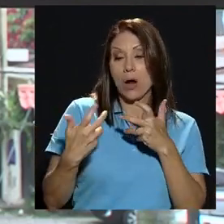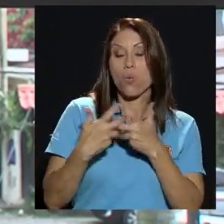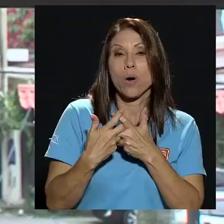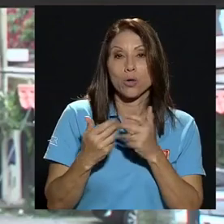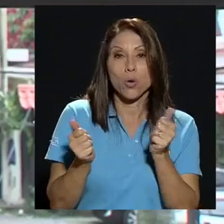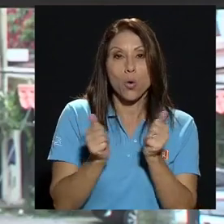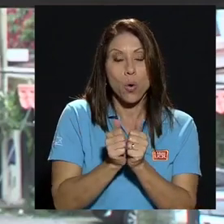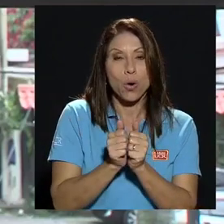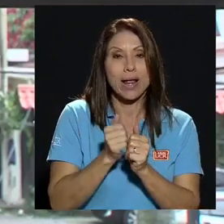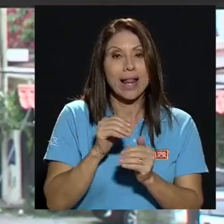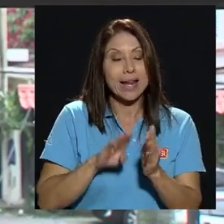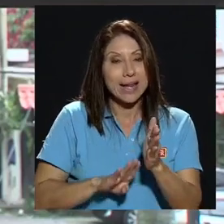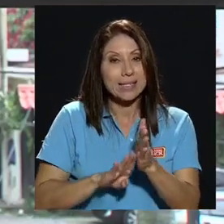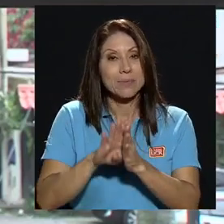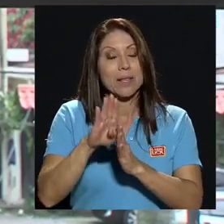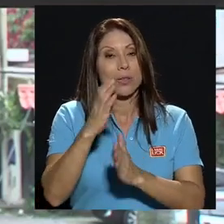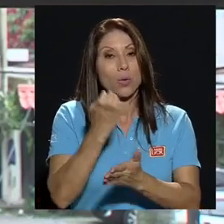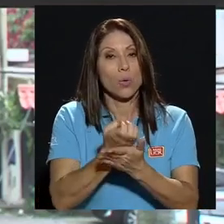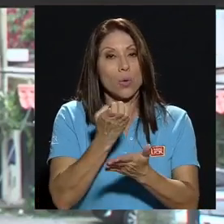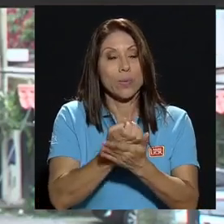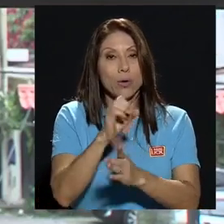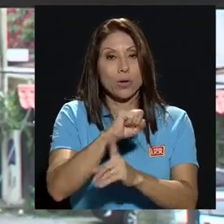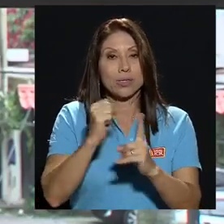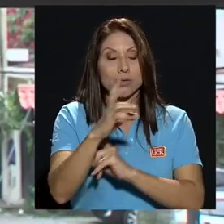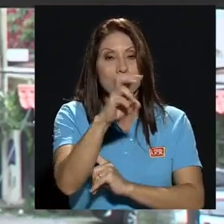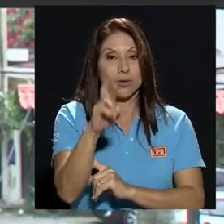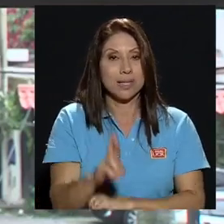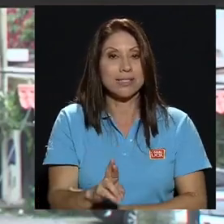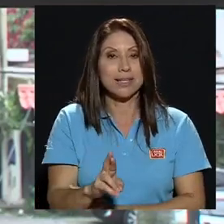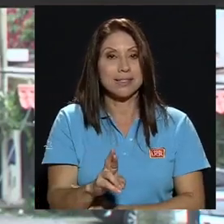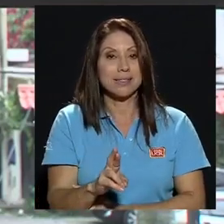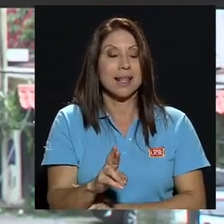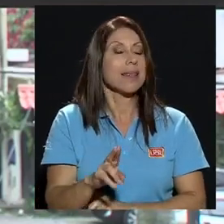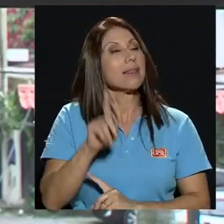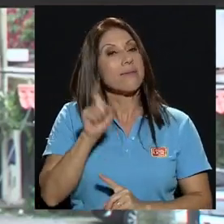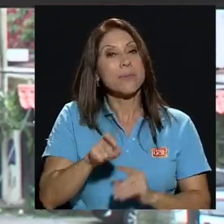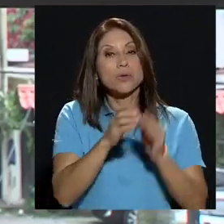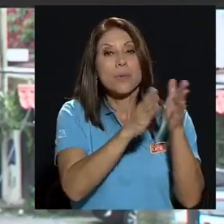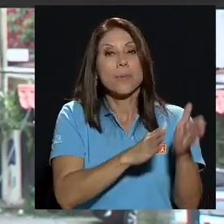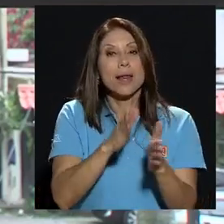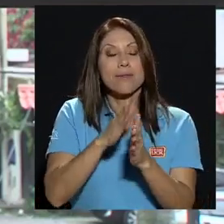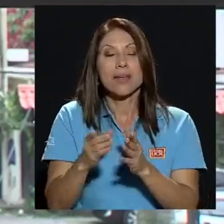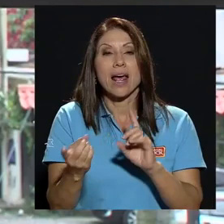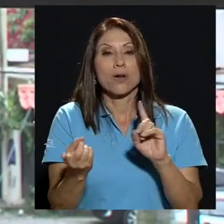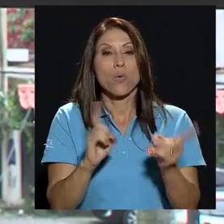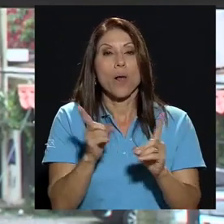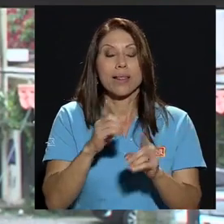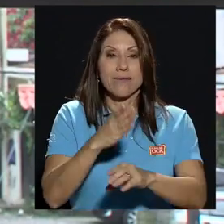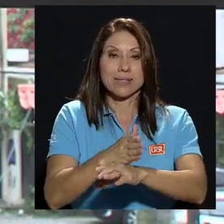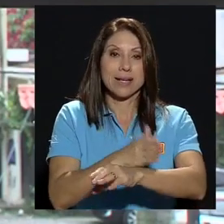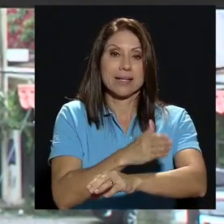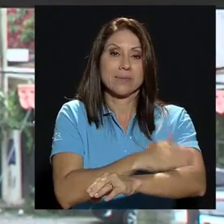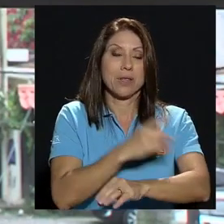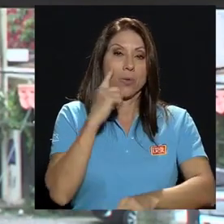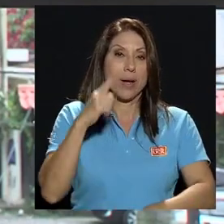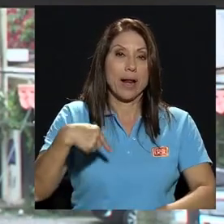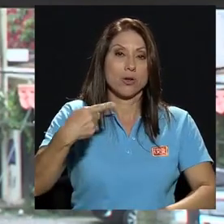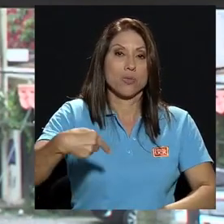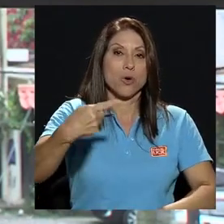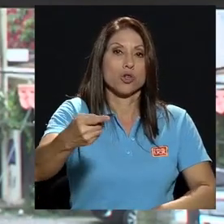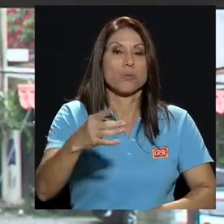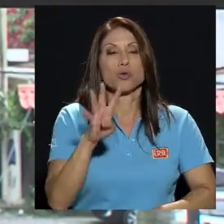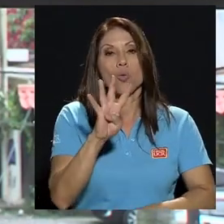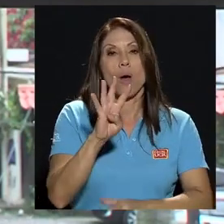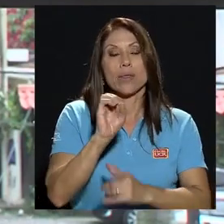el crecimiento económico de la sociedad costarricense entonces planificar cuál debe ser el crecimiento que tengamos para los próximos